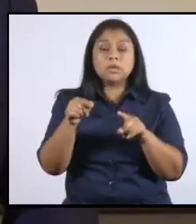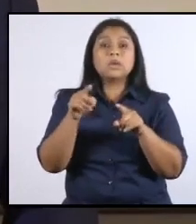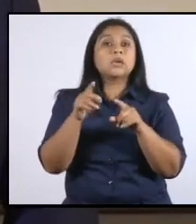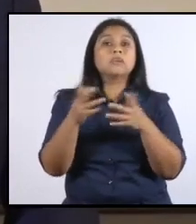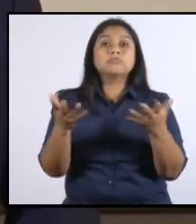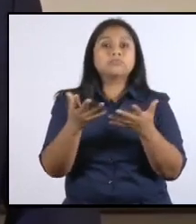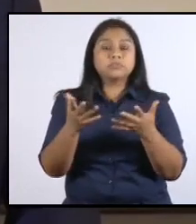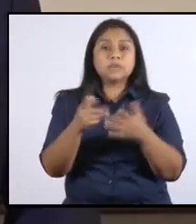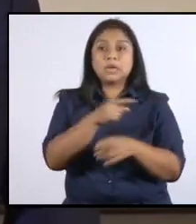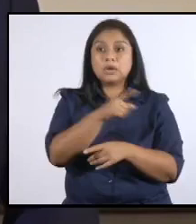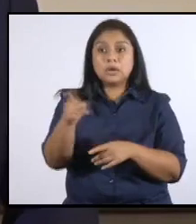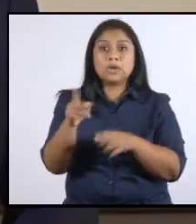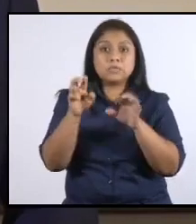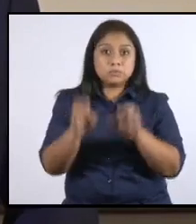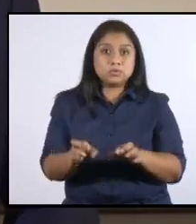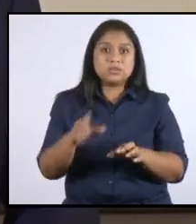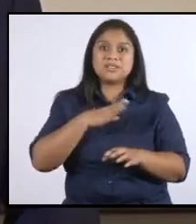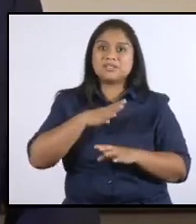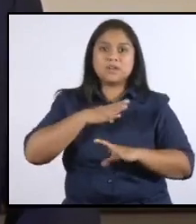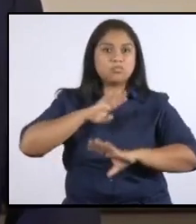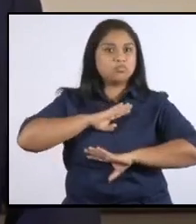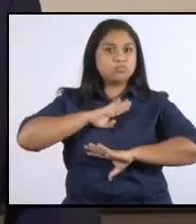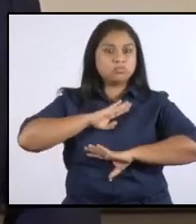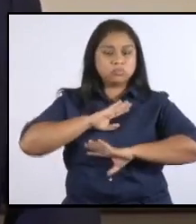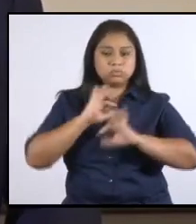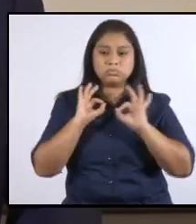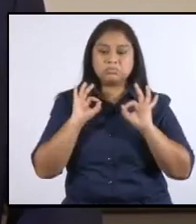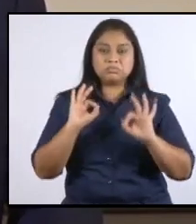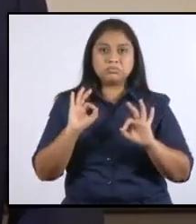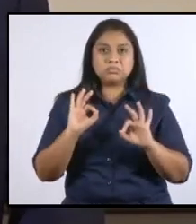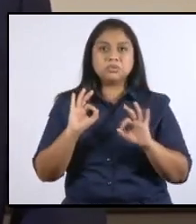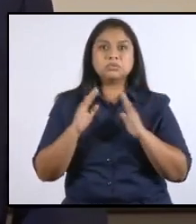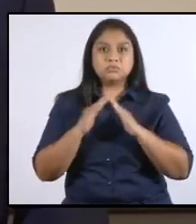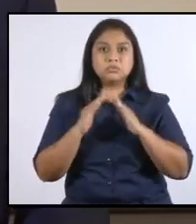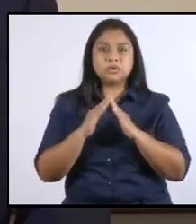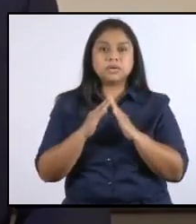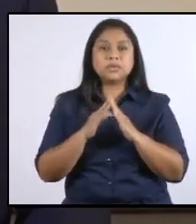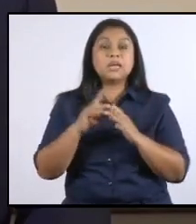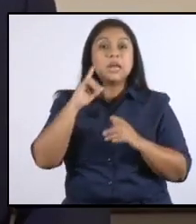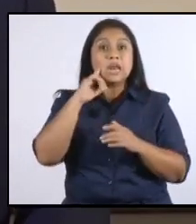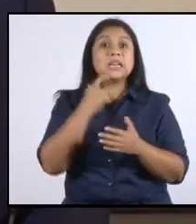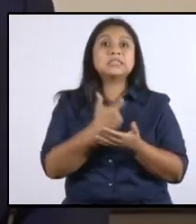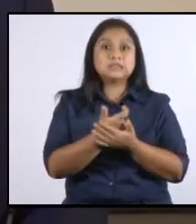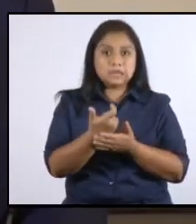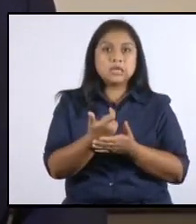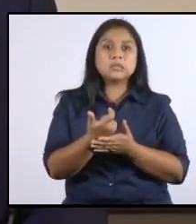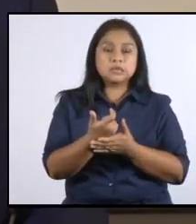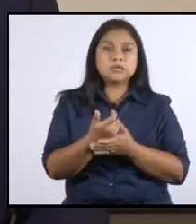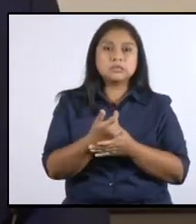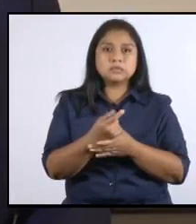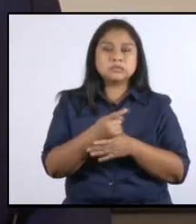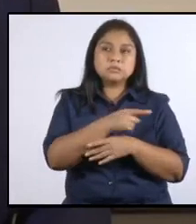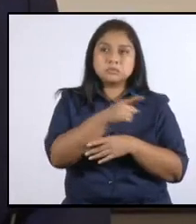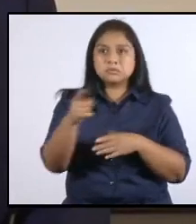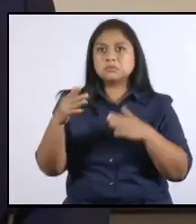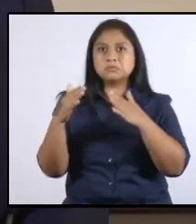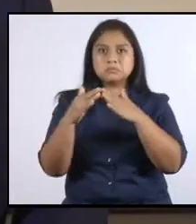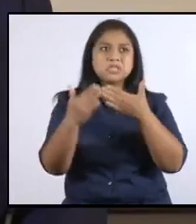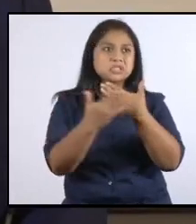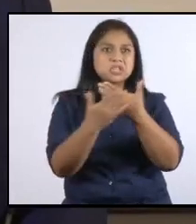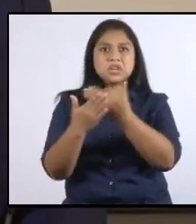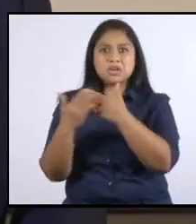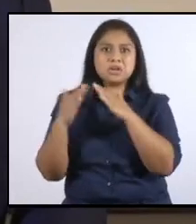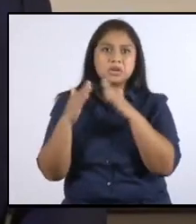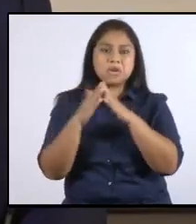tengan asegurado el abastecimiento de los artículos de primera necesidad, las tiendas de barrio o abarroterías podrán